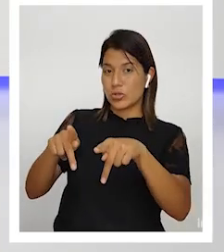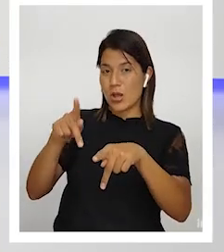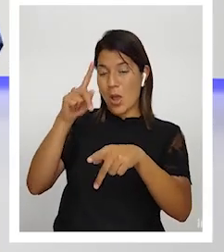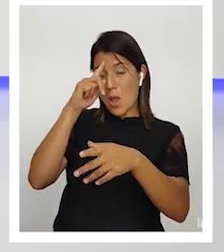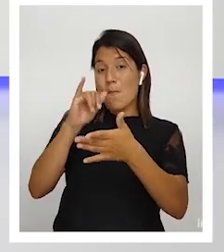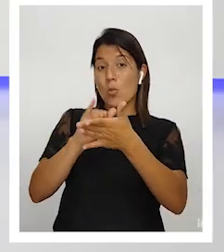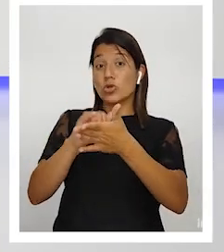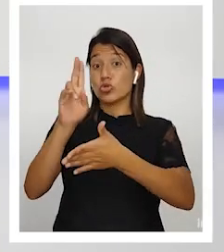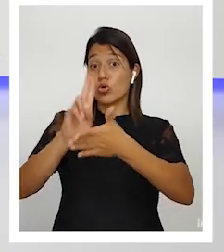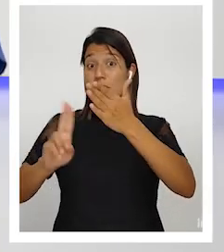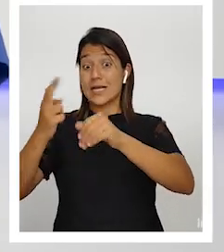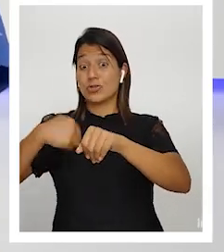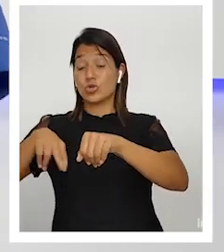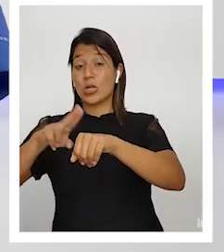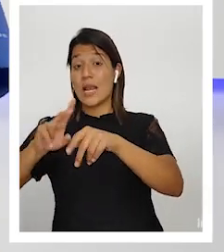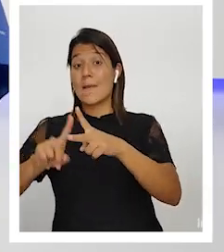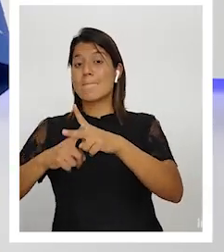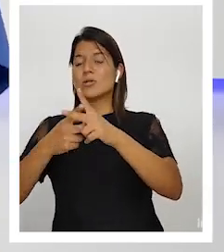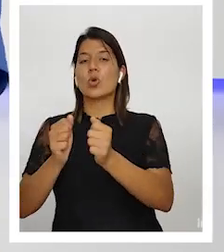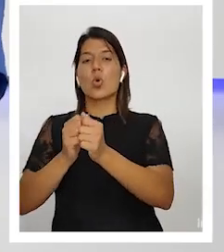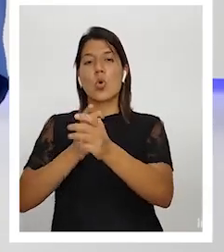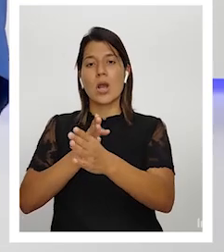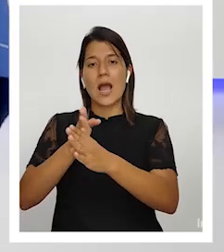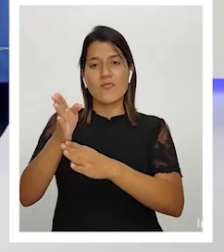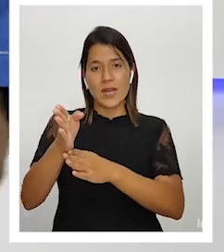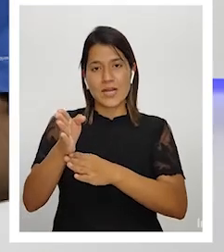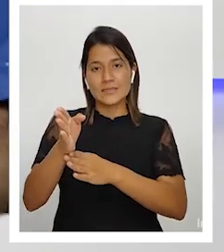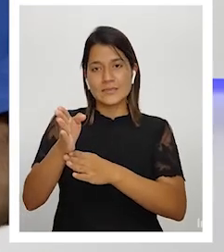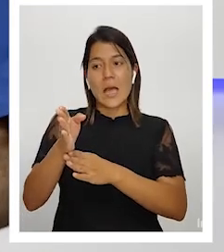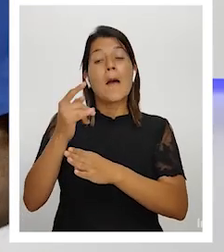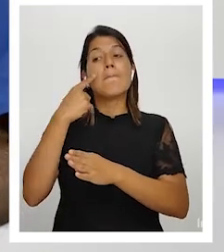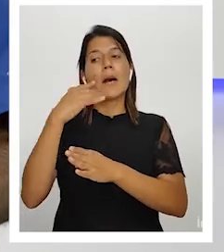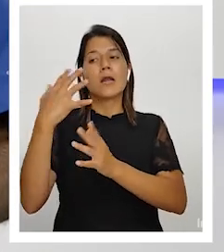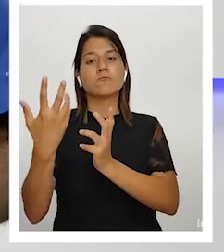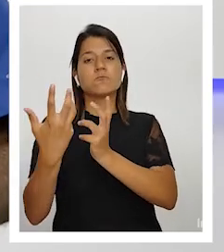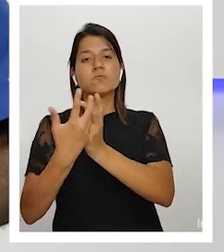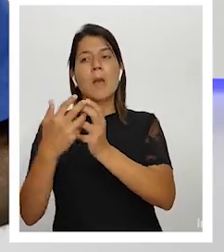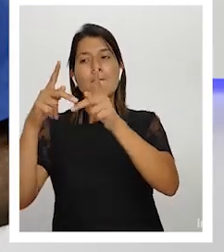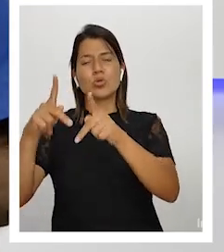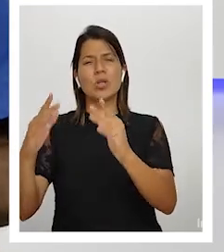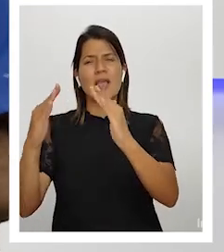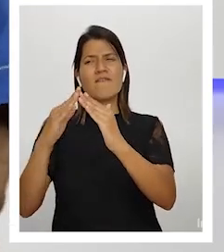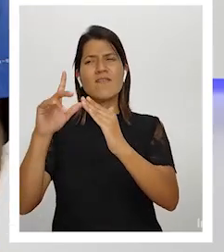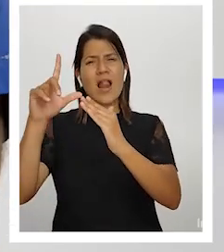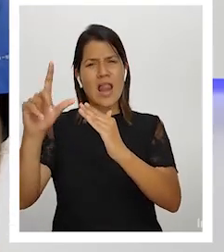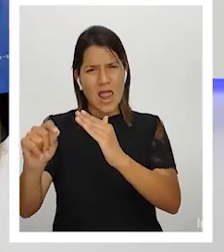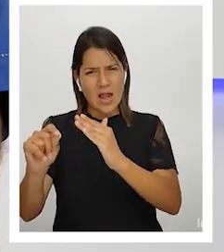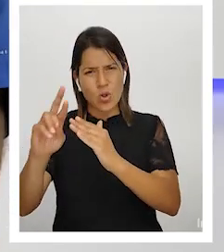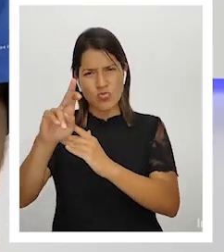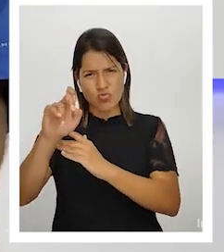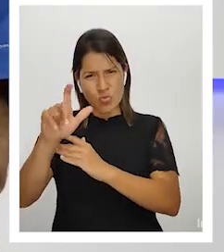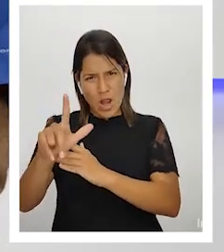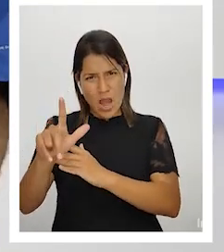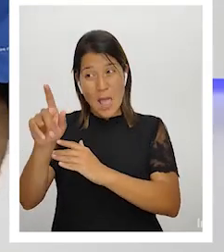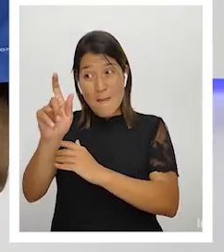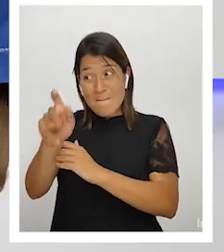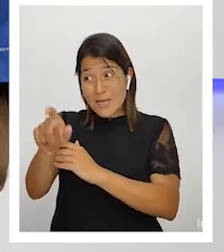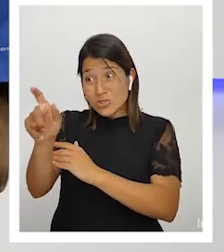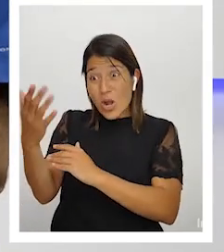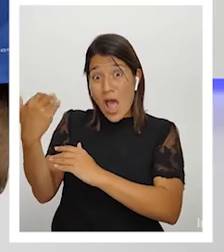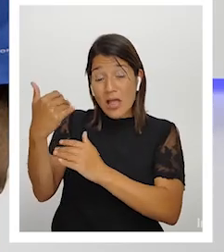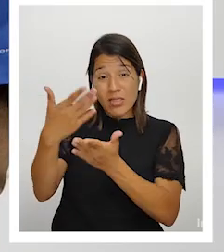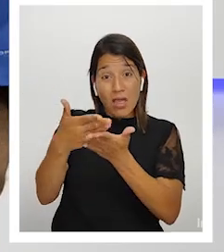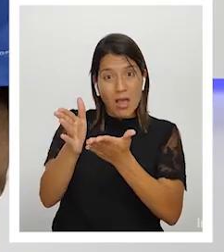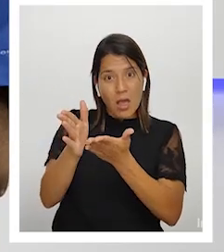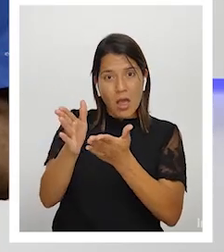para responder a la ruralidad y a gente que estaba excluida en aquel entonces y el Estado de la